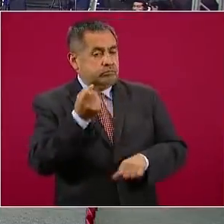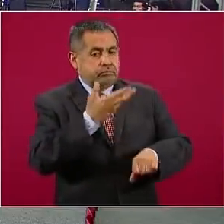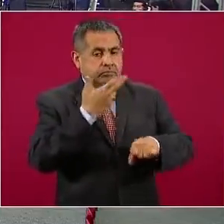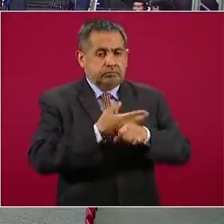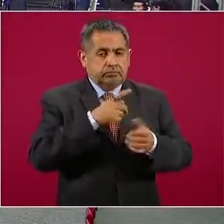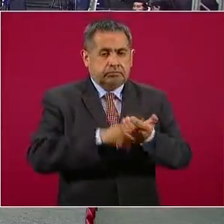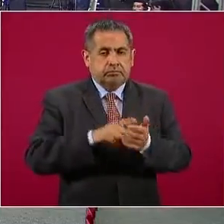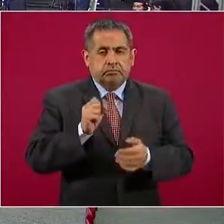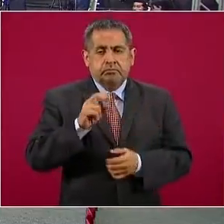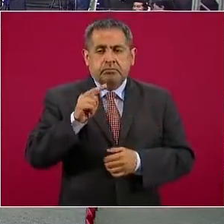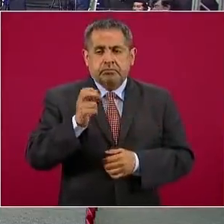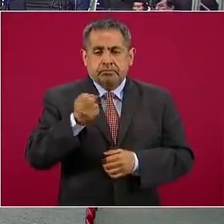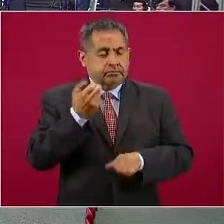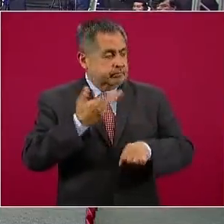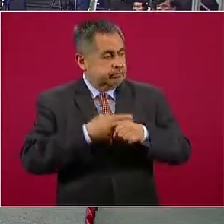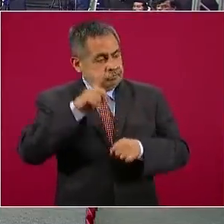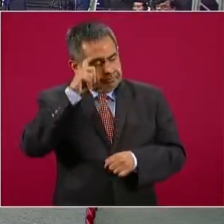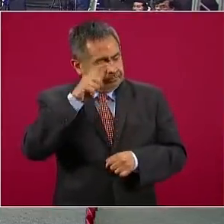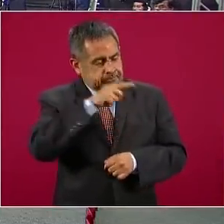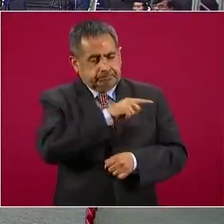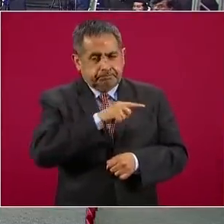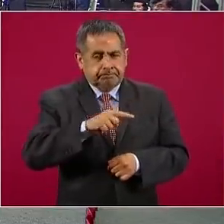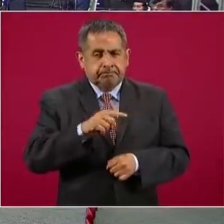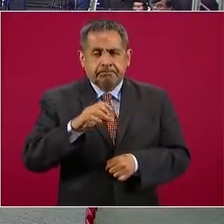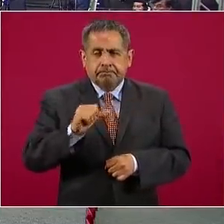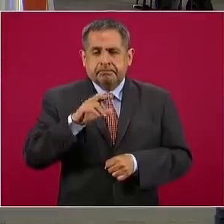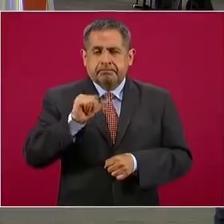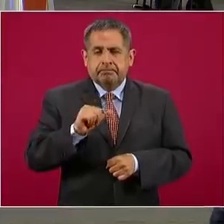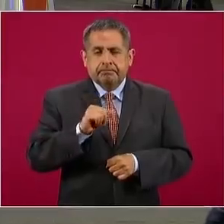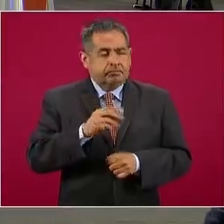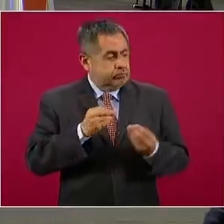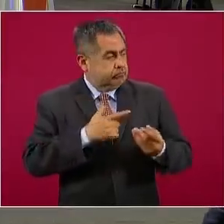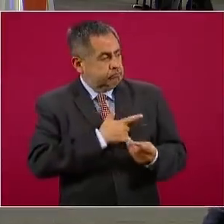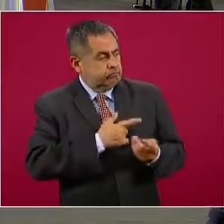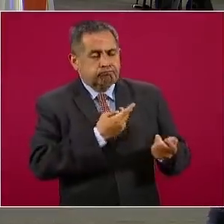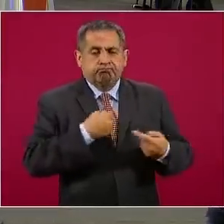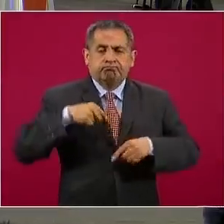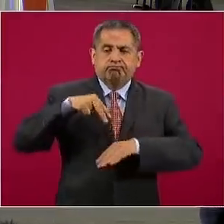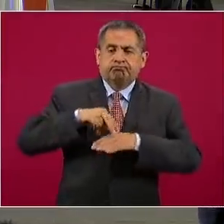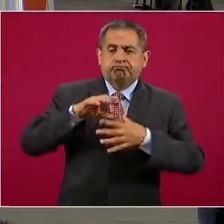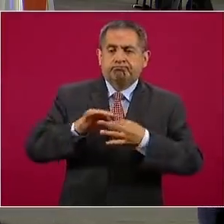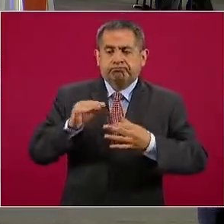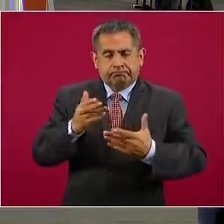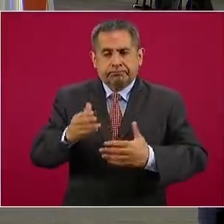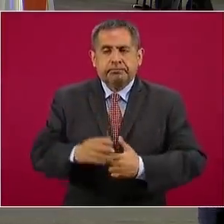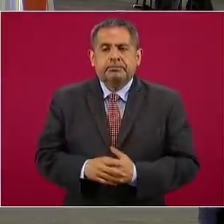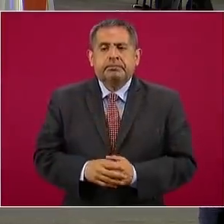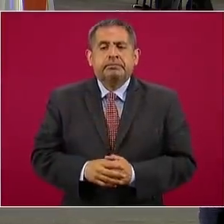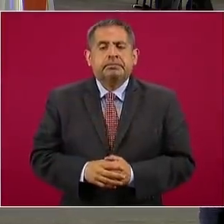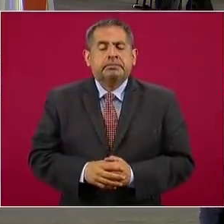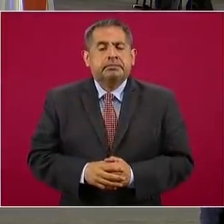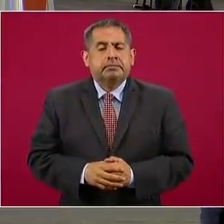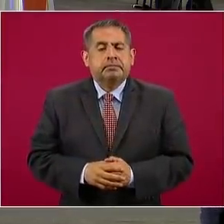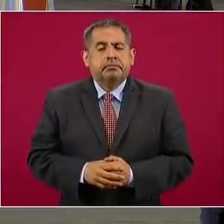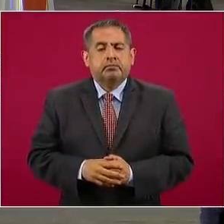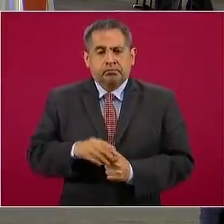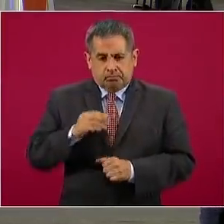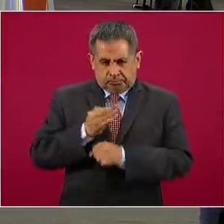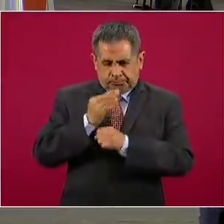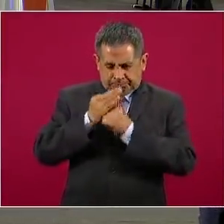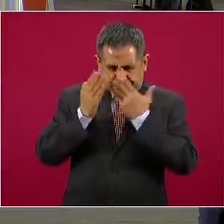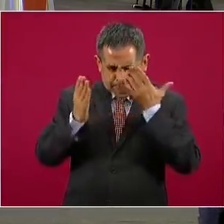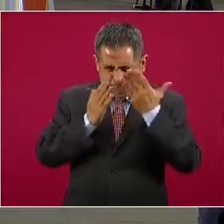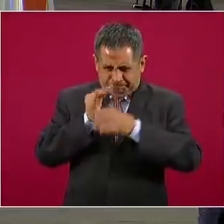subsecretario López-Gatell, Ricardo, Laura, mucho gusto estar aquí con ustedes, querida Annette. Este estudio